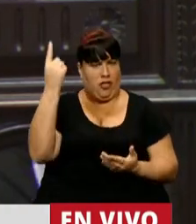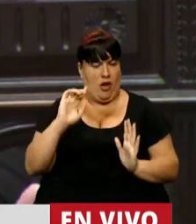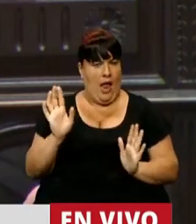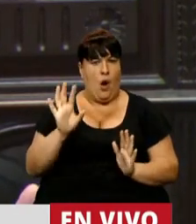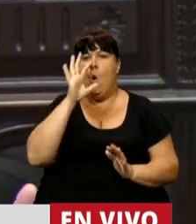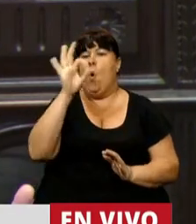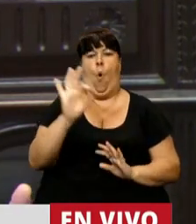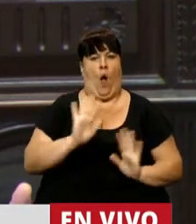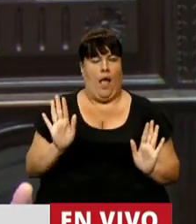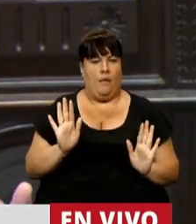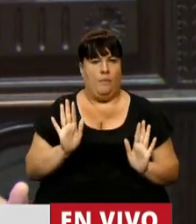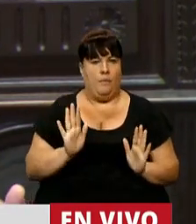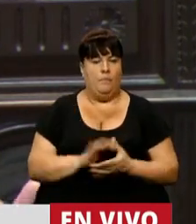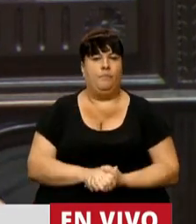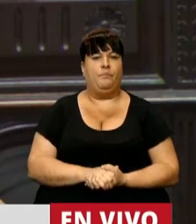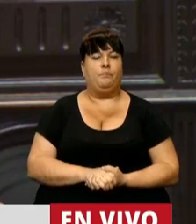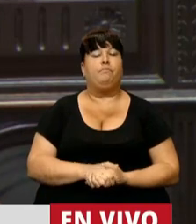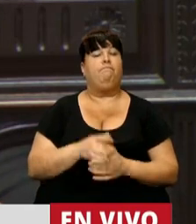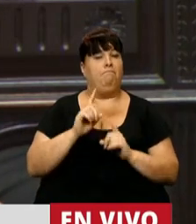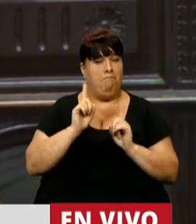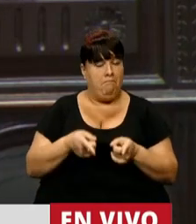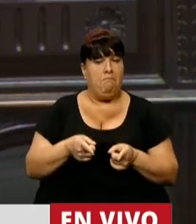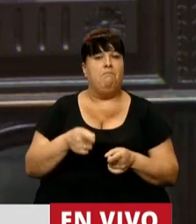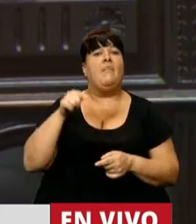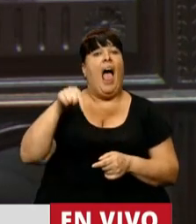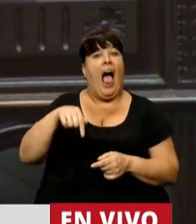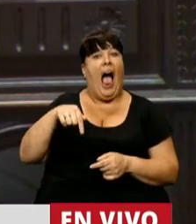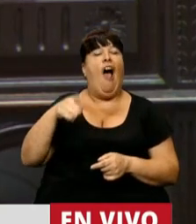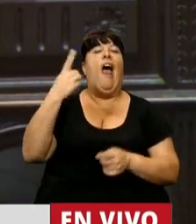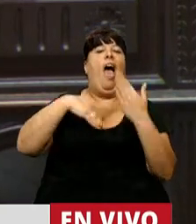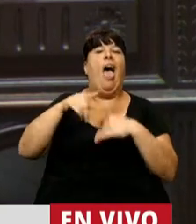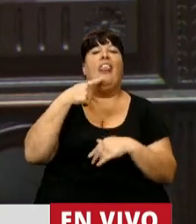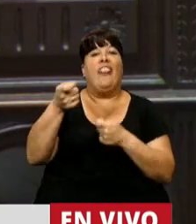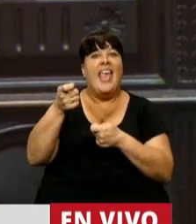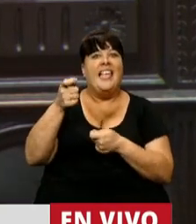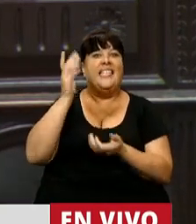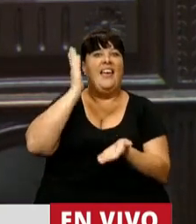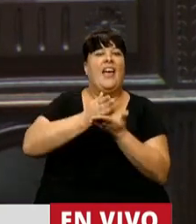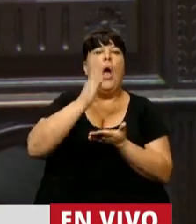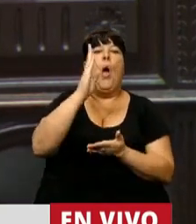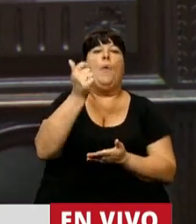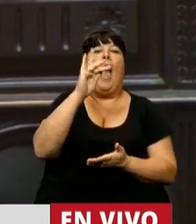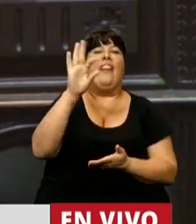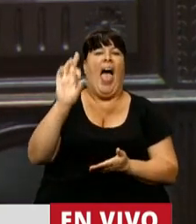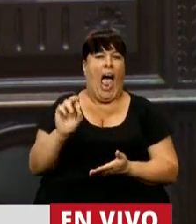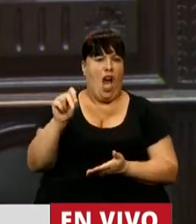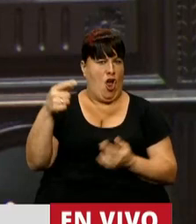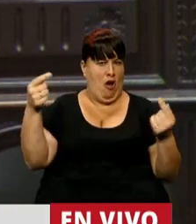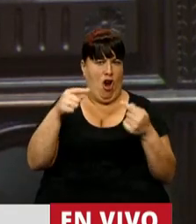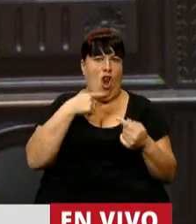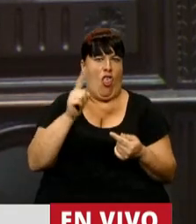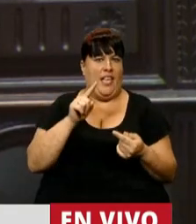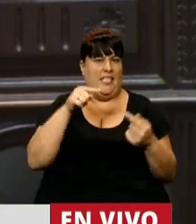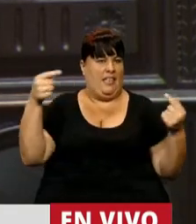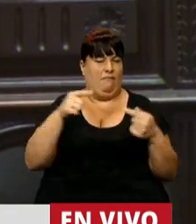Jamás lo tuvo. Es más, le están haciendo decir al fallo Badaro cosas que Badaro no